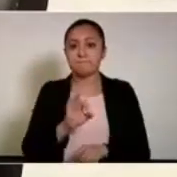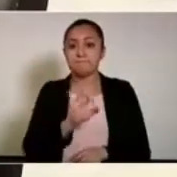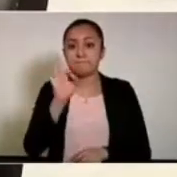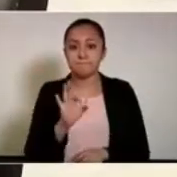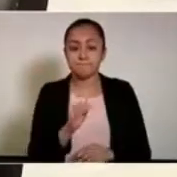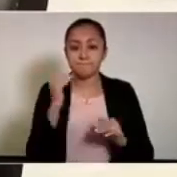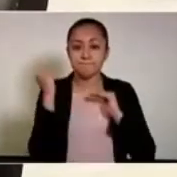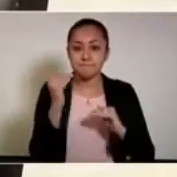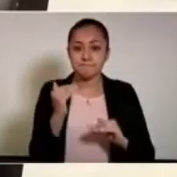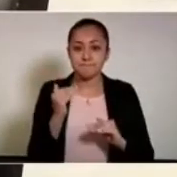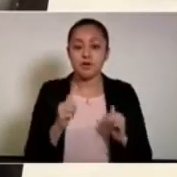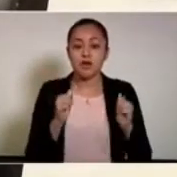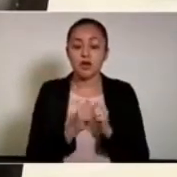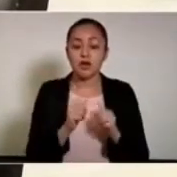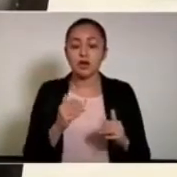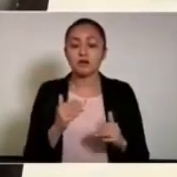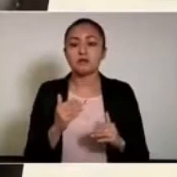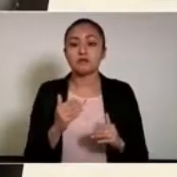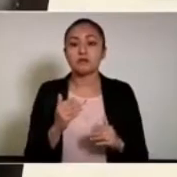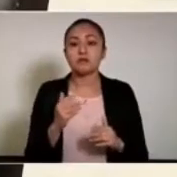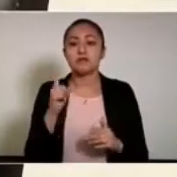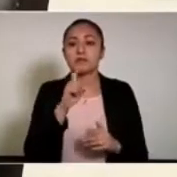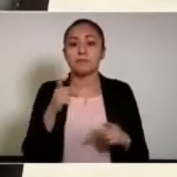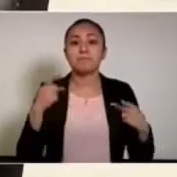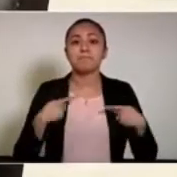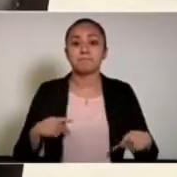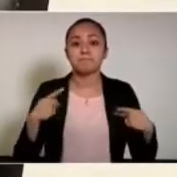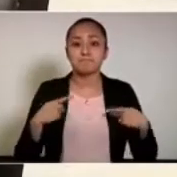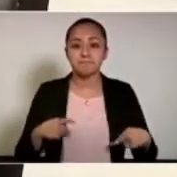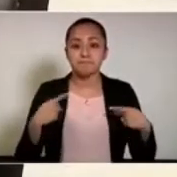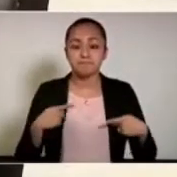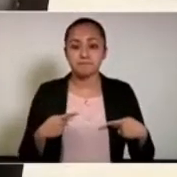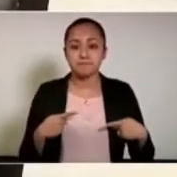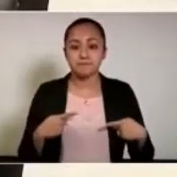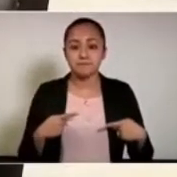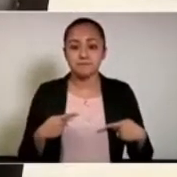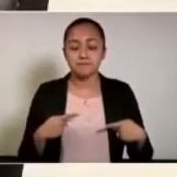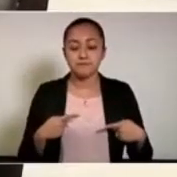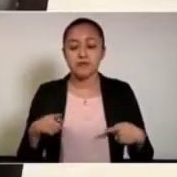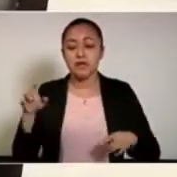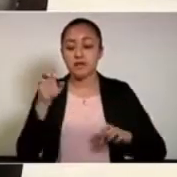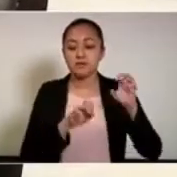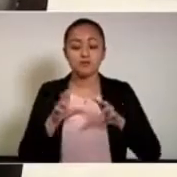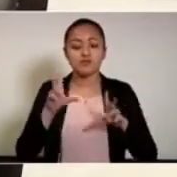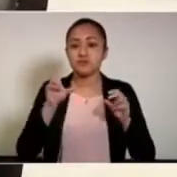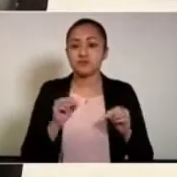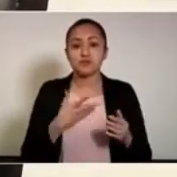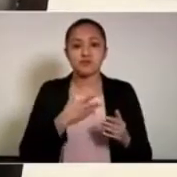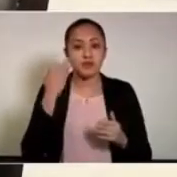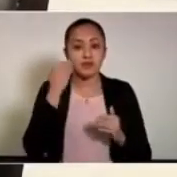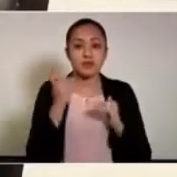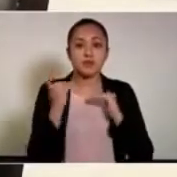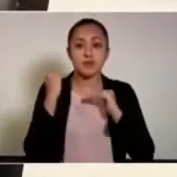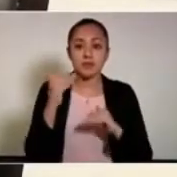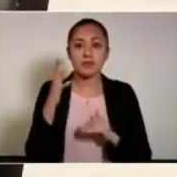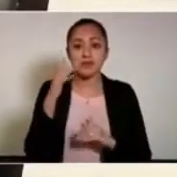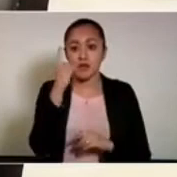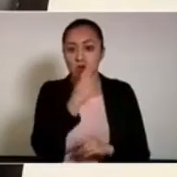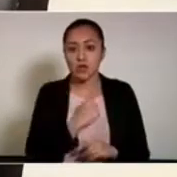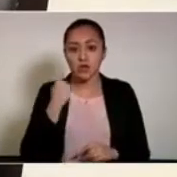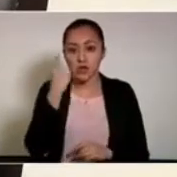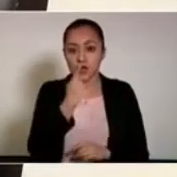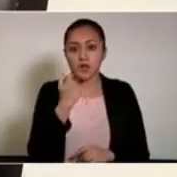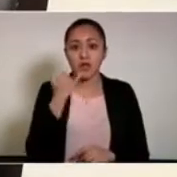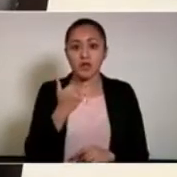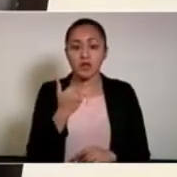% de aforo con un tope máximo de 100 personas. Los eventos no podrán tener una duración mayor a cinco horas